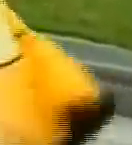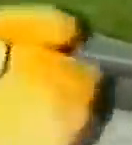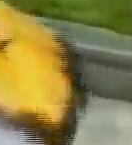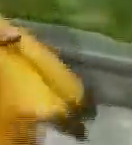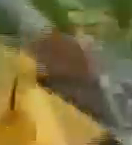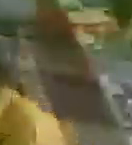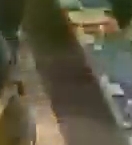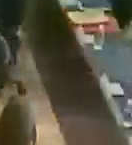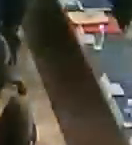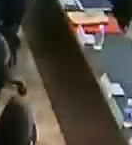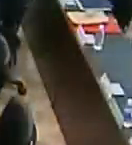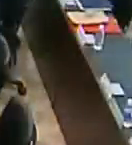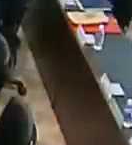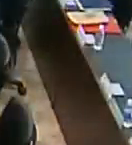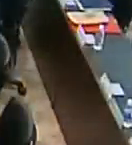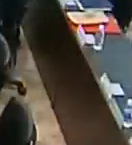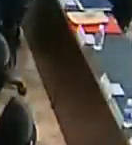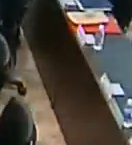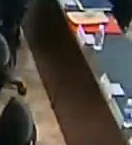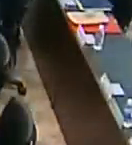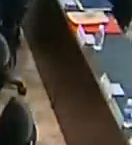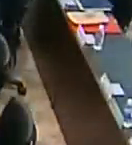para iniciar con la discusión